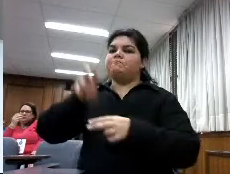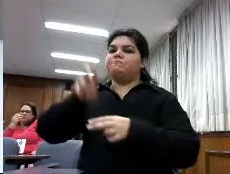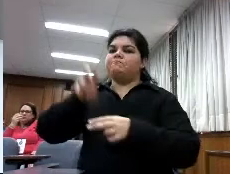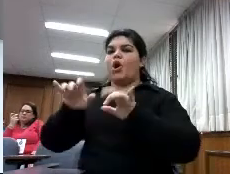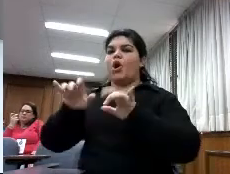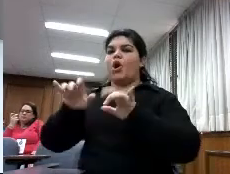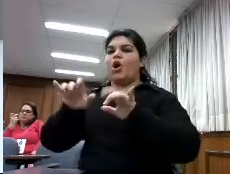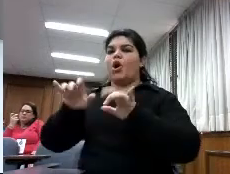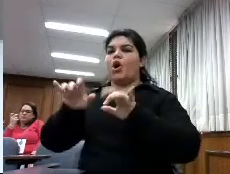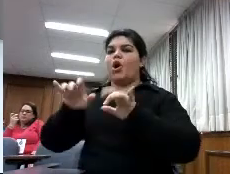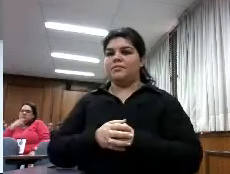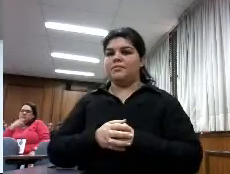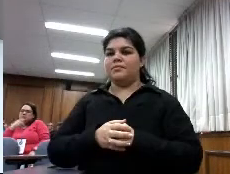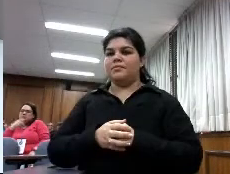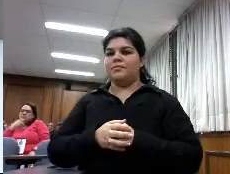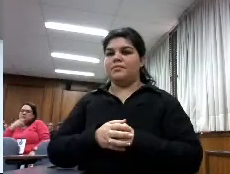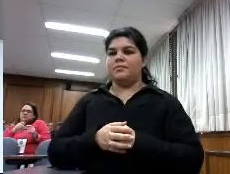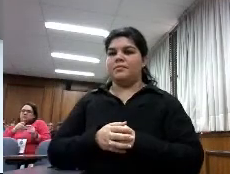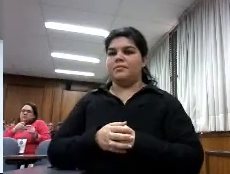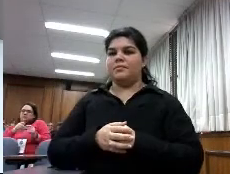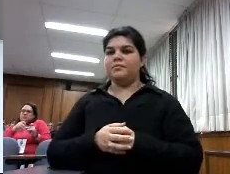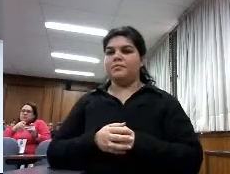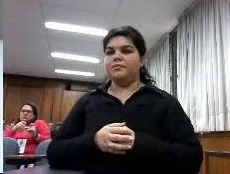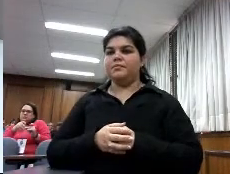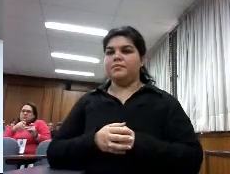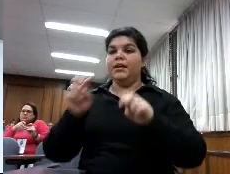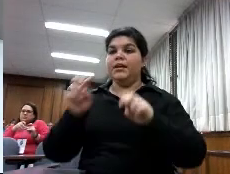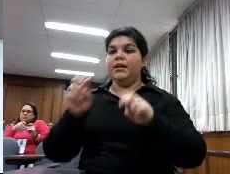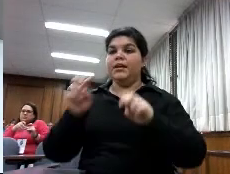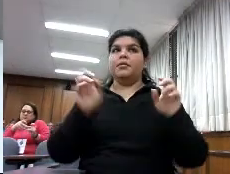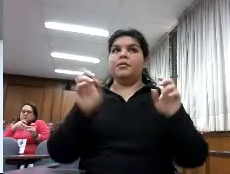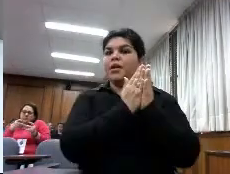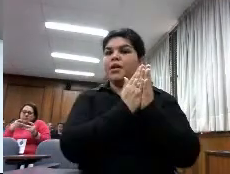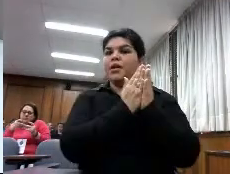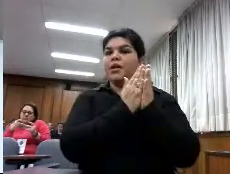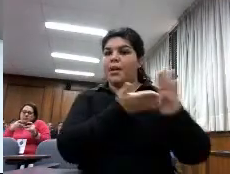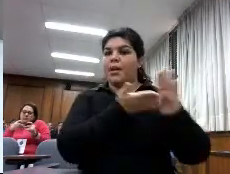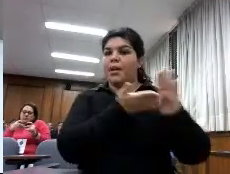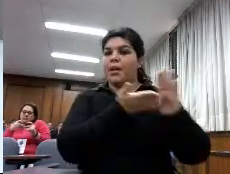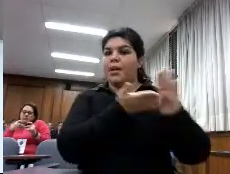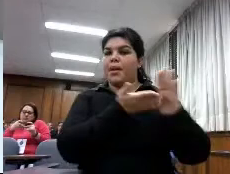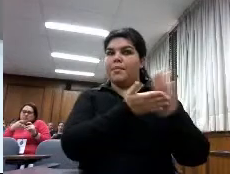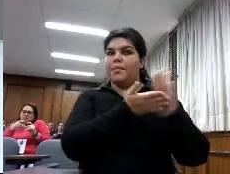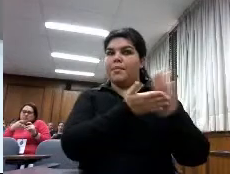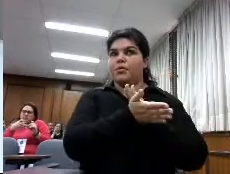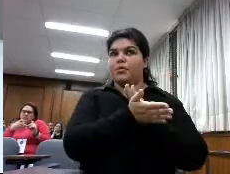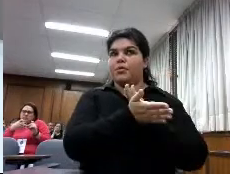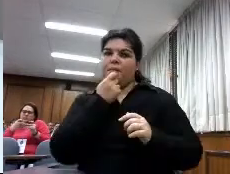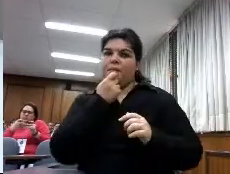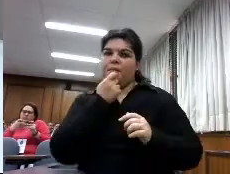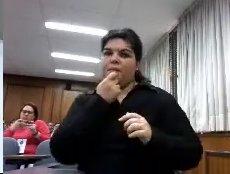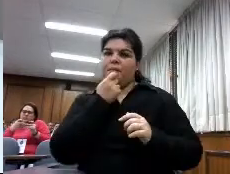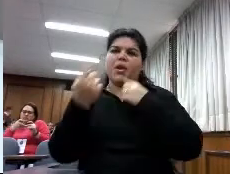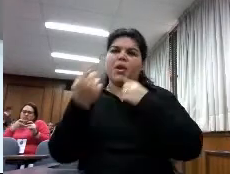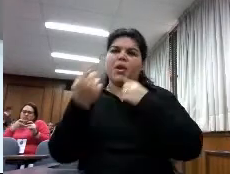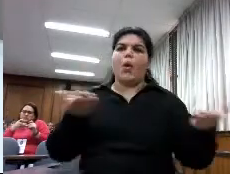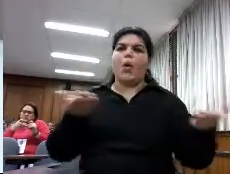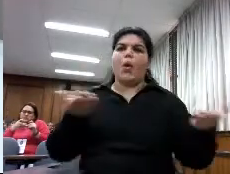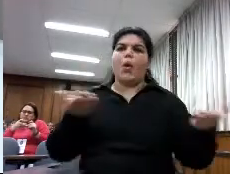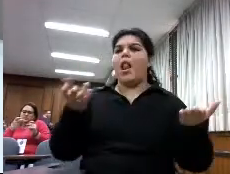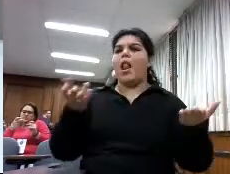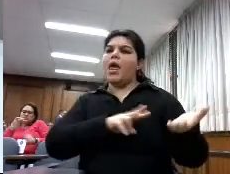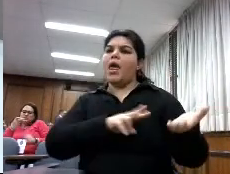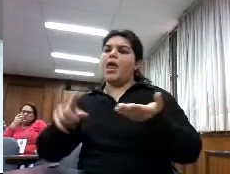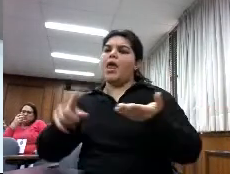en cuanto a la elección de un libro impreso y un libro digital si tienen la posibilidad de leer uno u otro sorprendente porque dicen